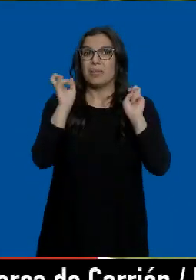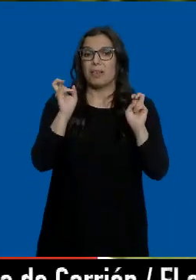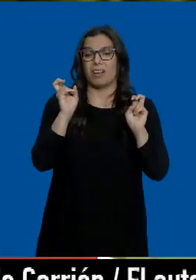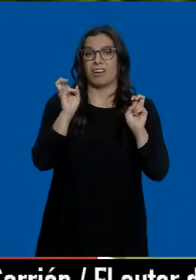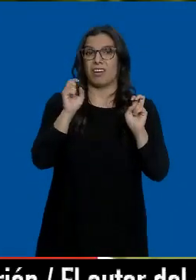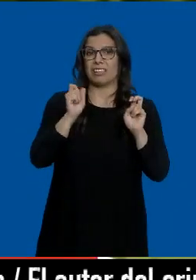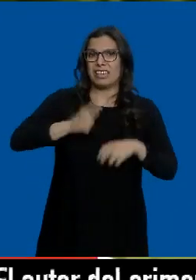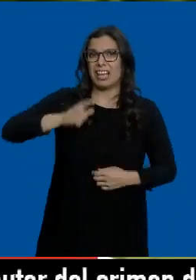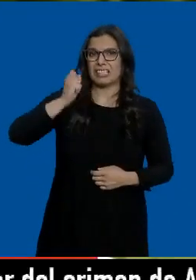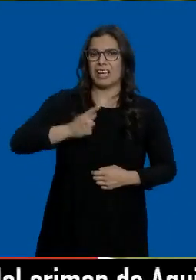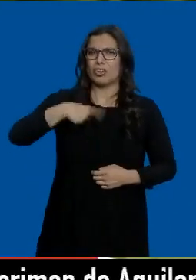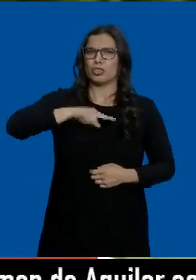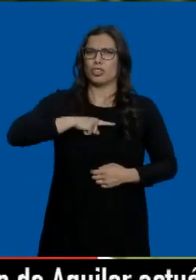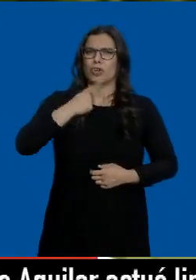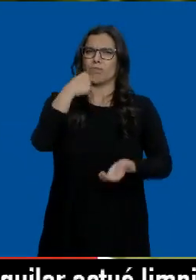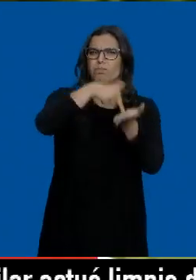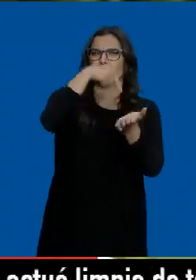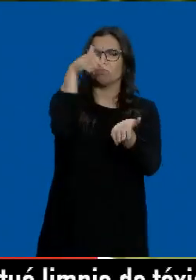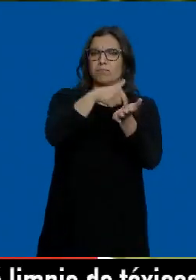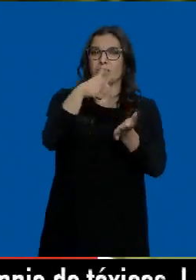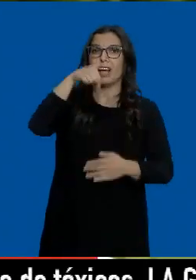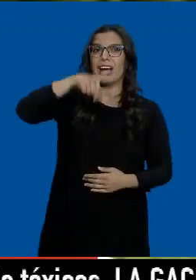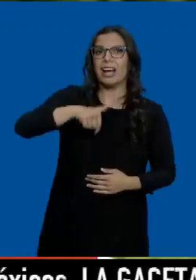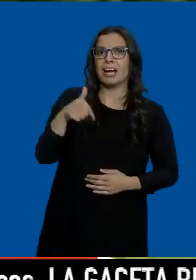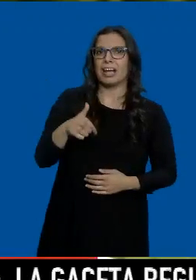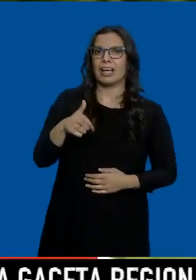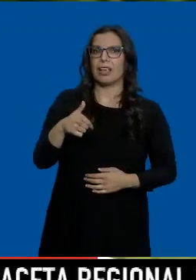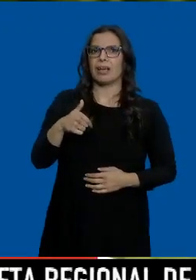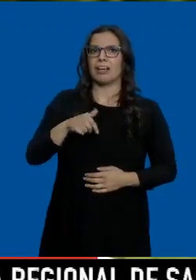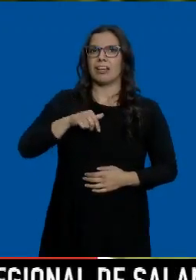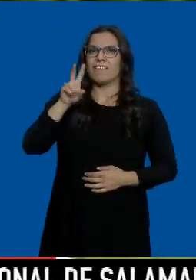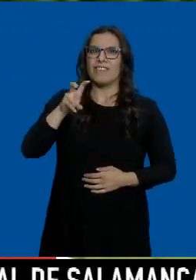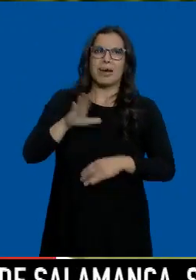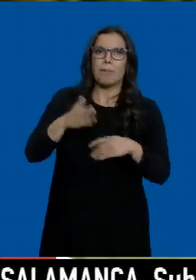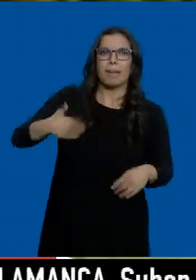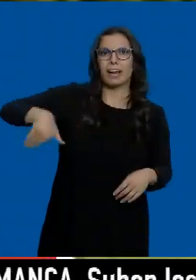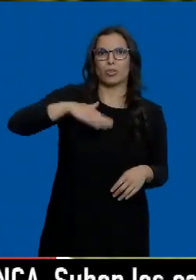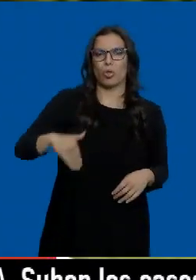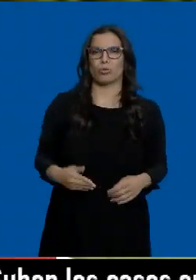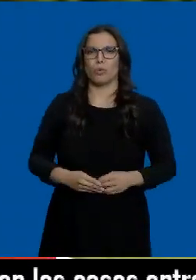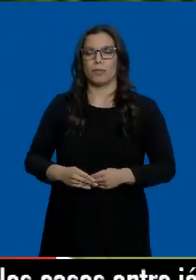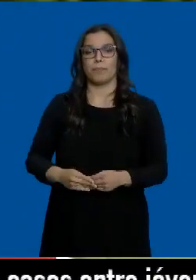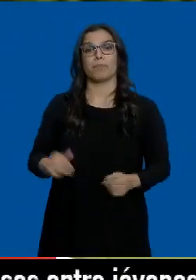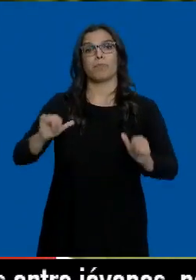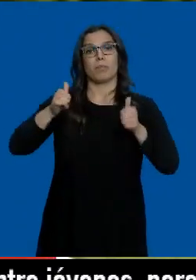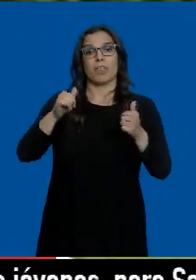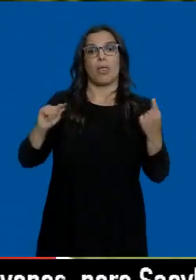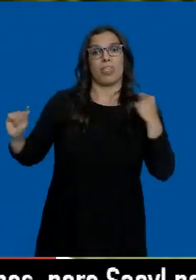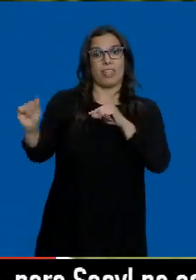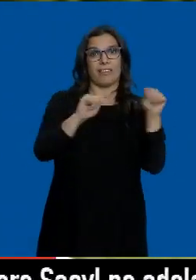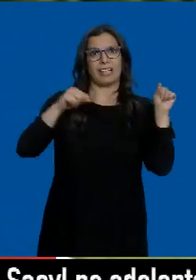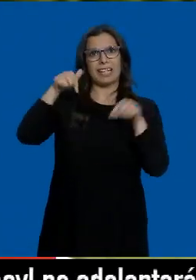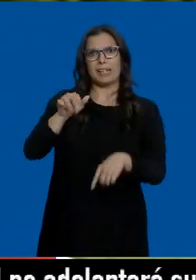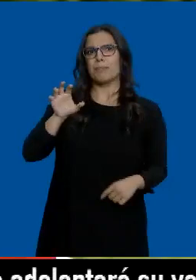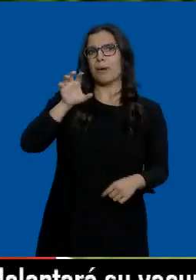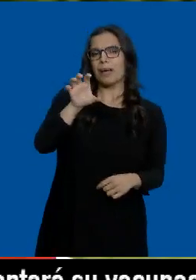hemos coreado, que aquí tenemos que caber todos. Que va a abrir un debate en este país